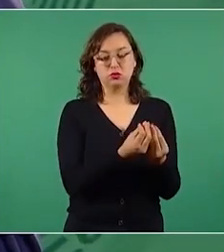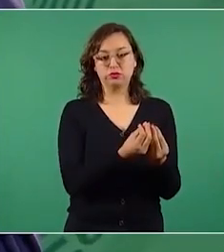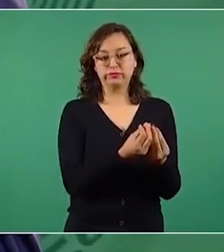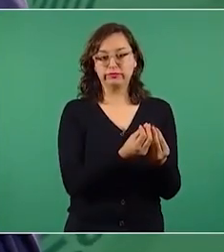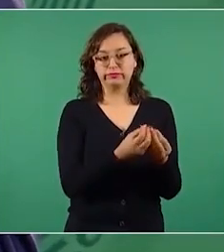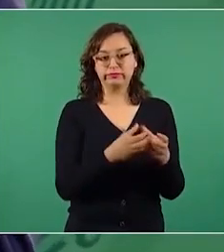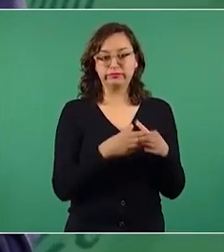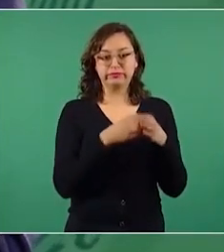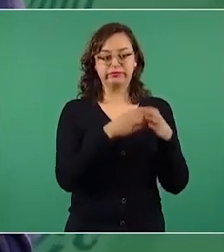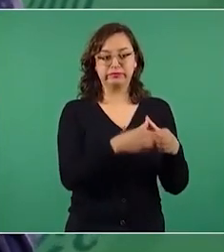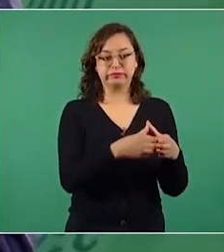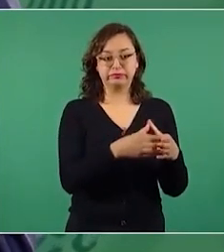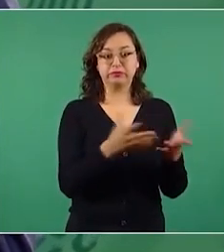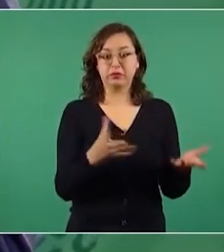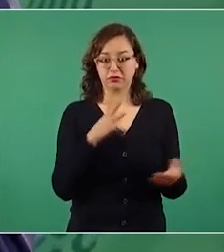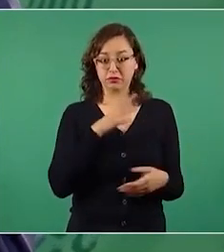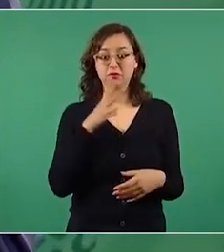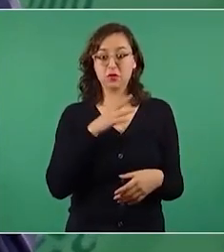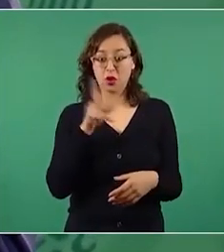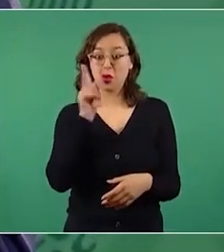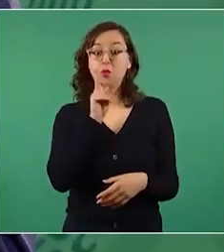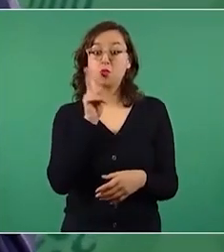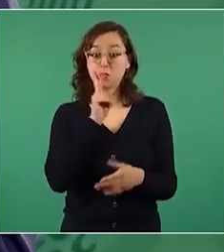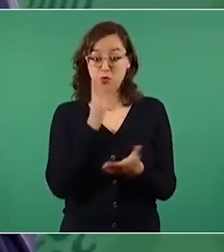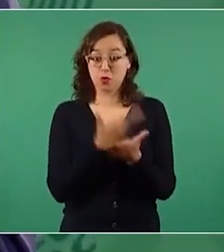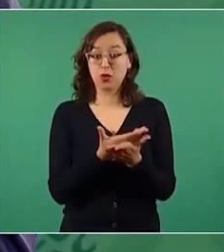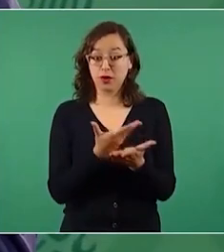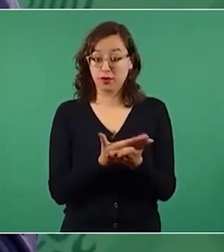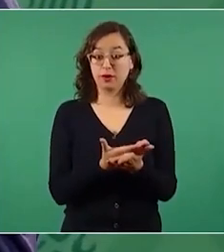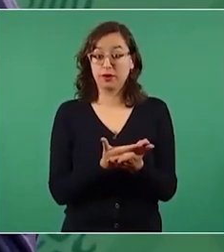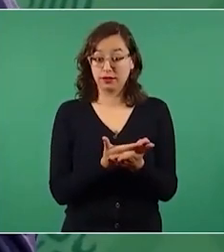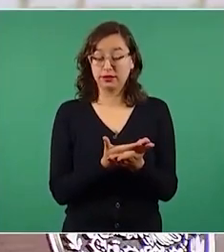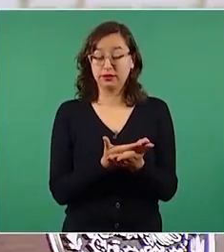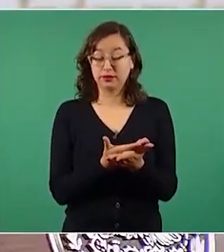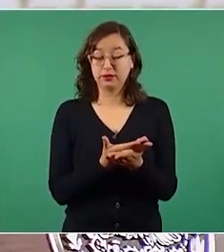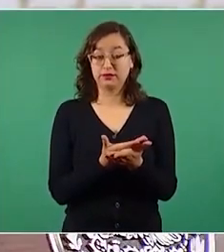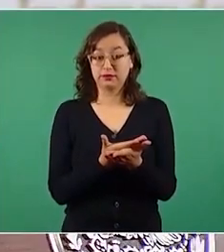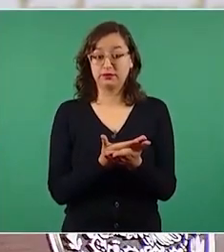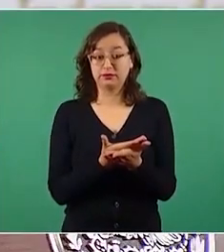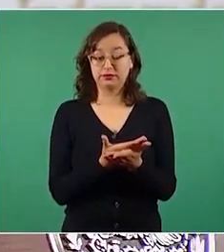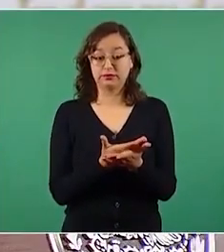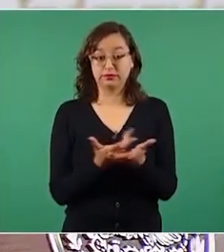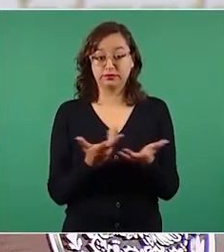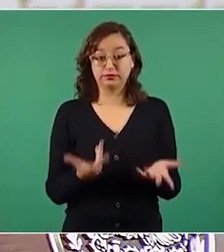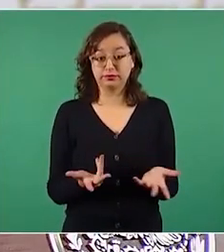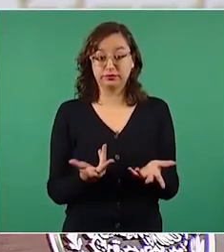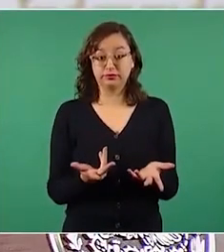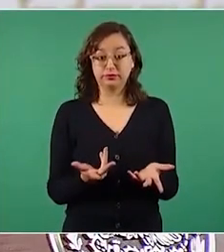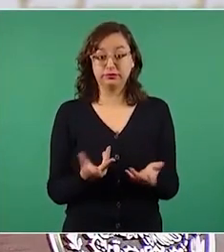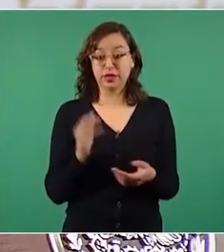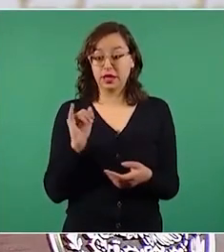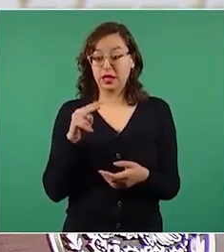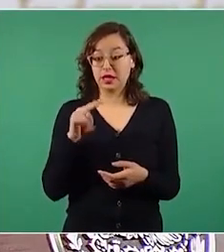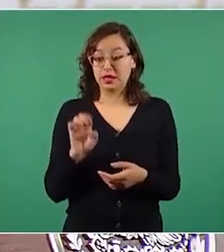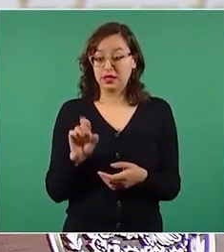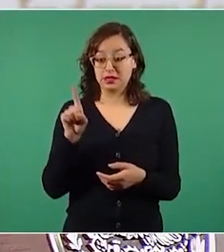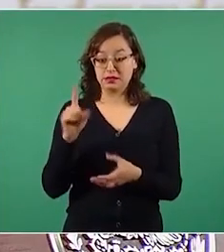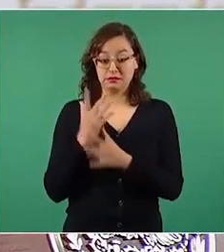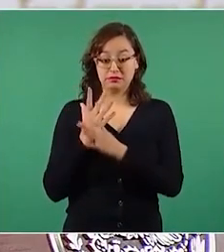puedo probar con informes del INE